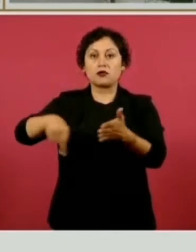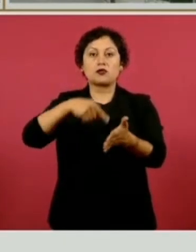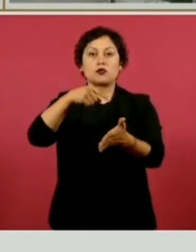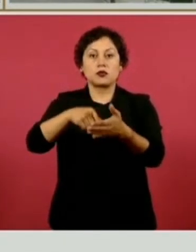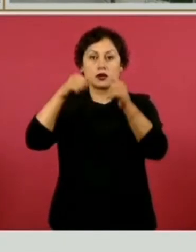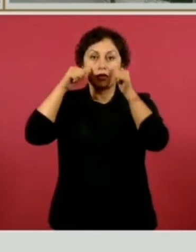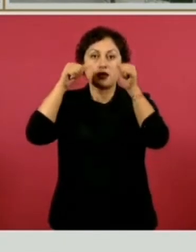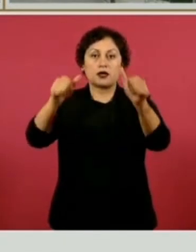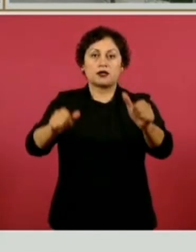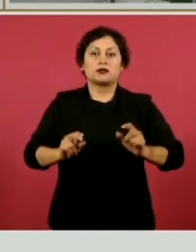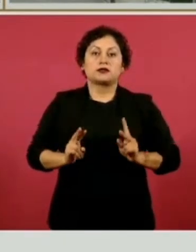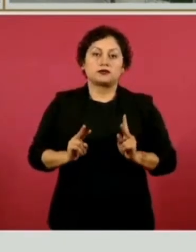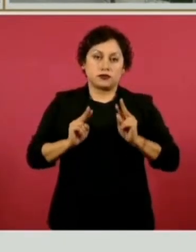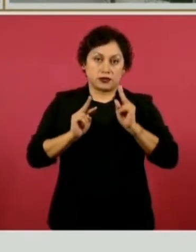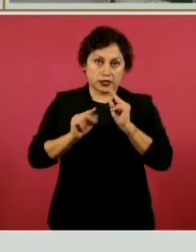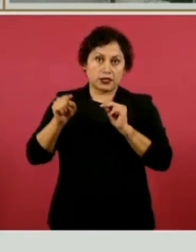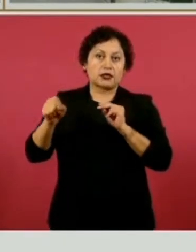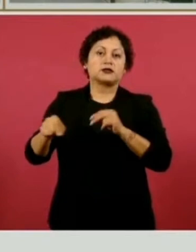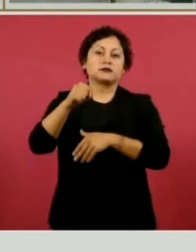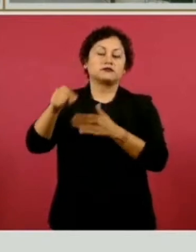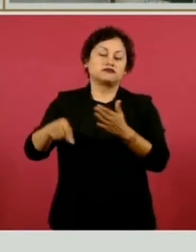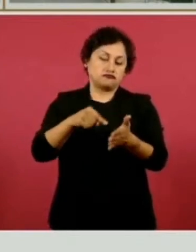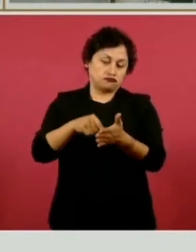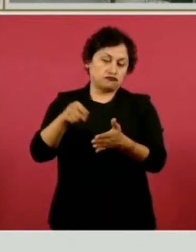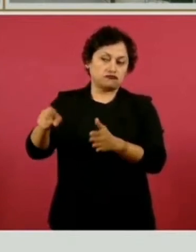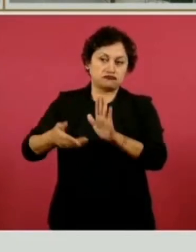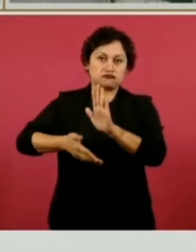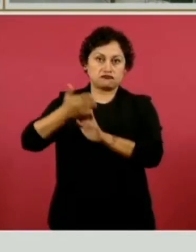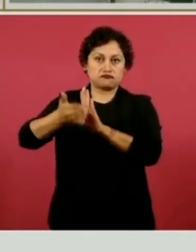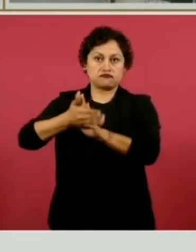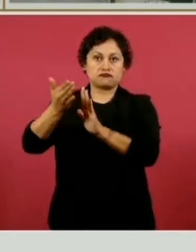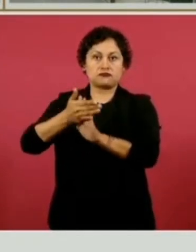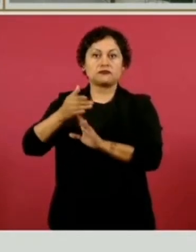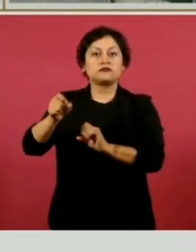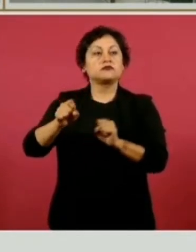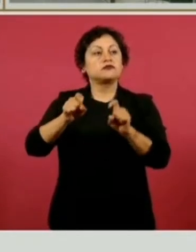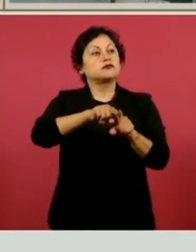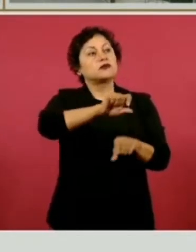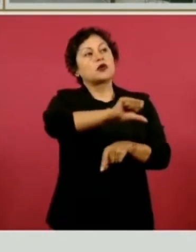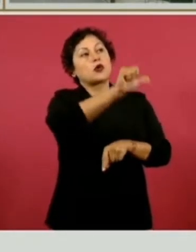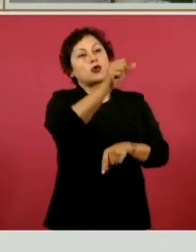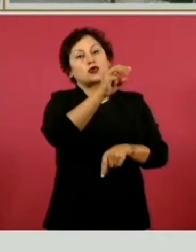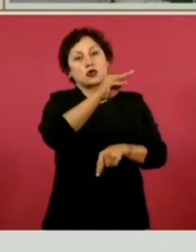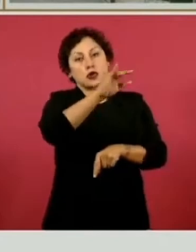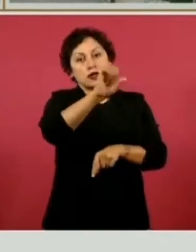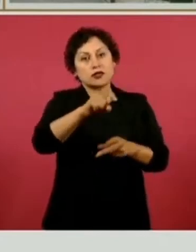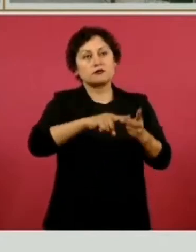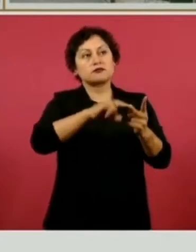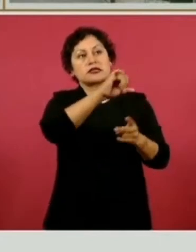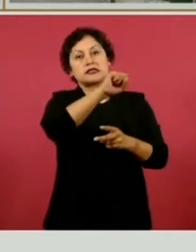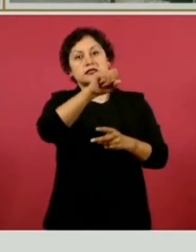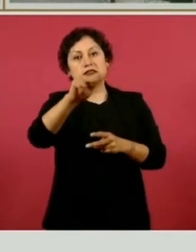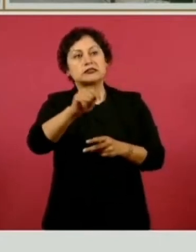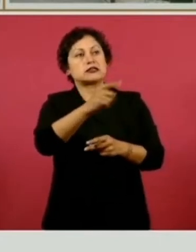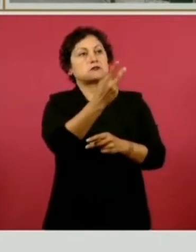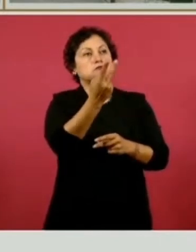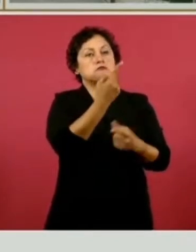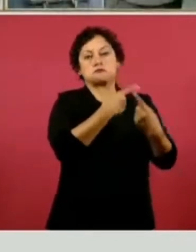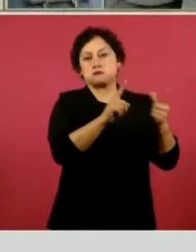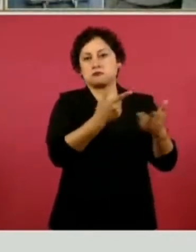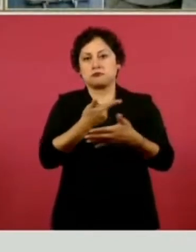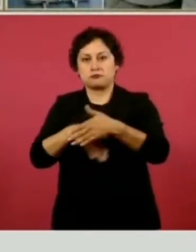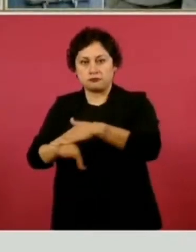personas sin seguridad social, y que desde luego también va a poder atenderse ahí personas con derecho a bien sea IMSS o también ISTE. En San Luis Potosí